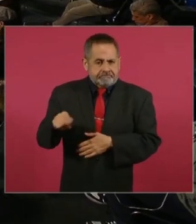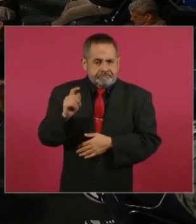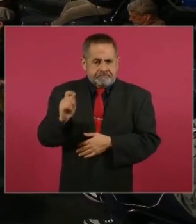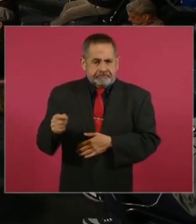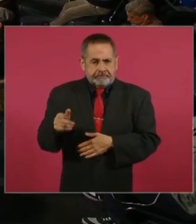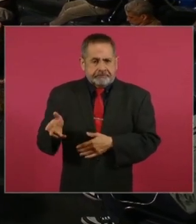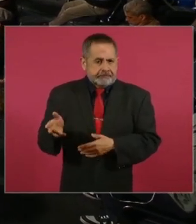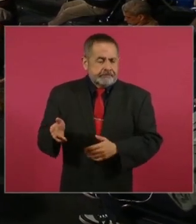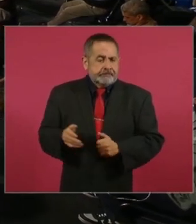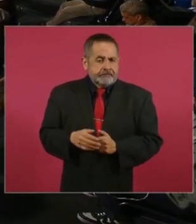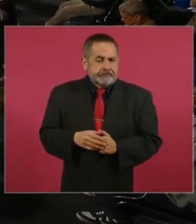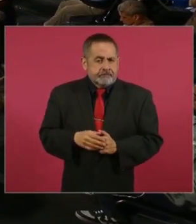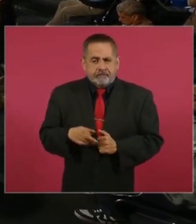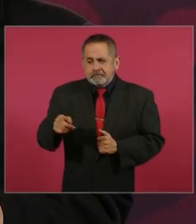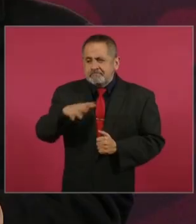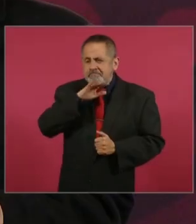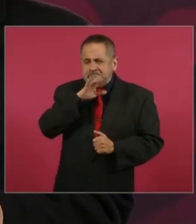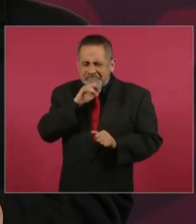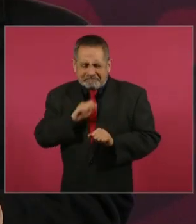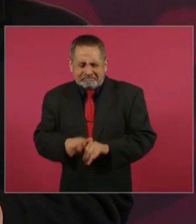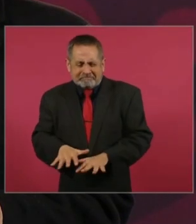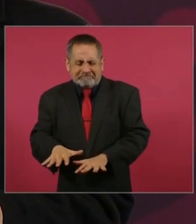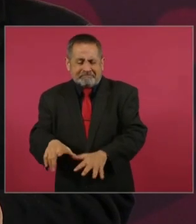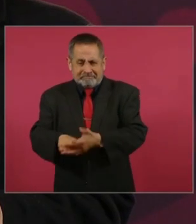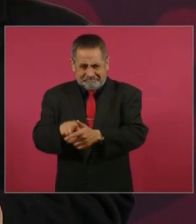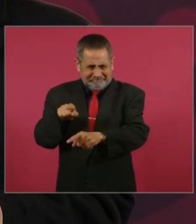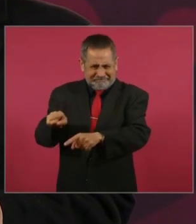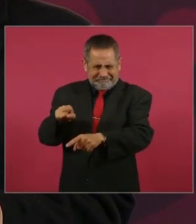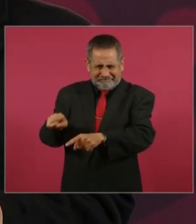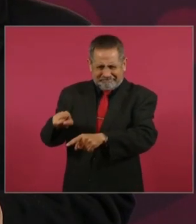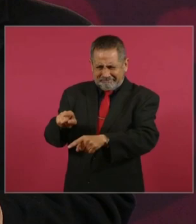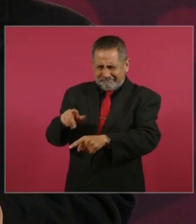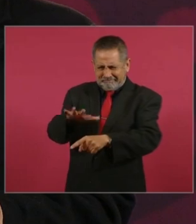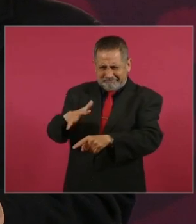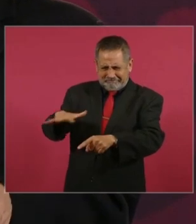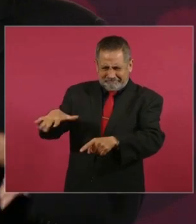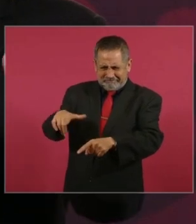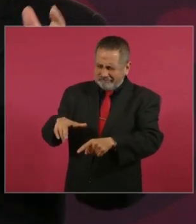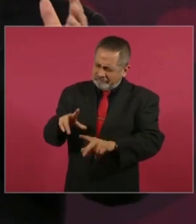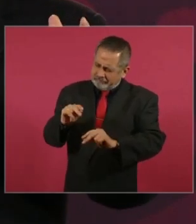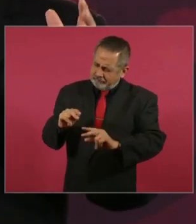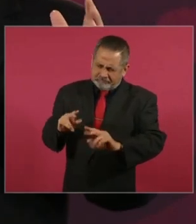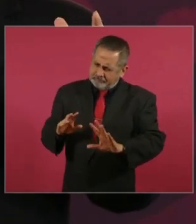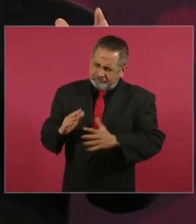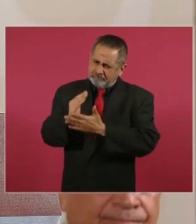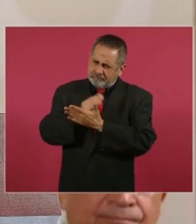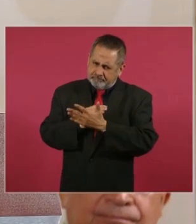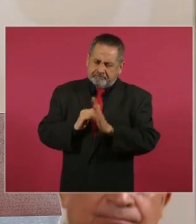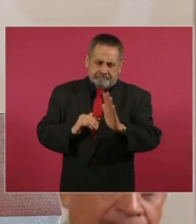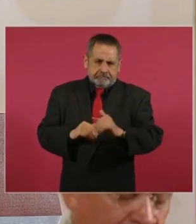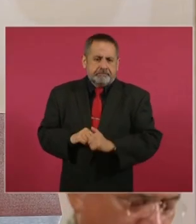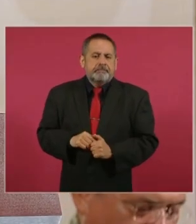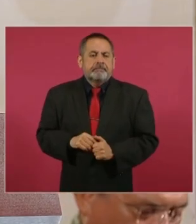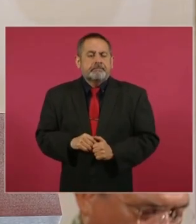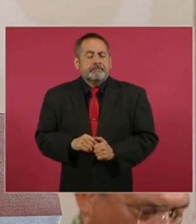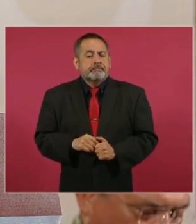que no se contamine la bahía. Estamos haciendo ya,